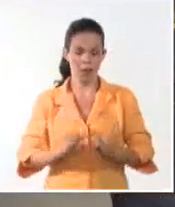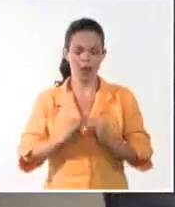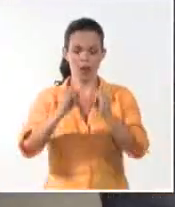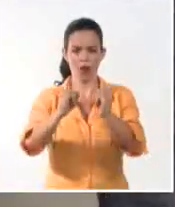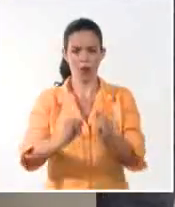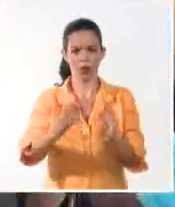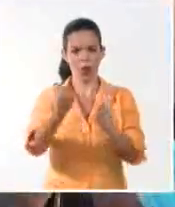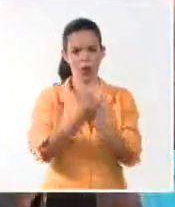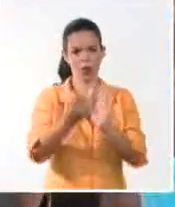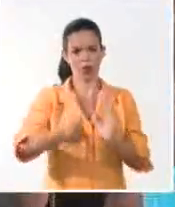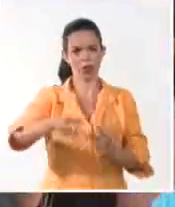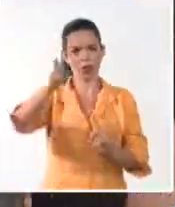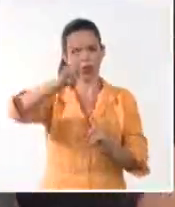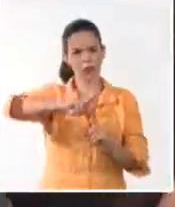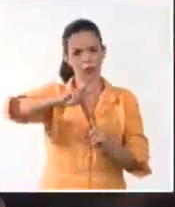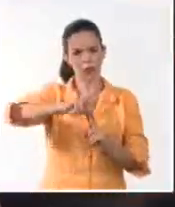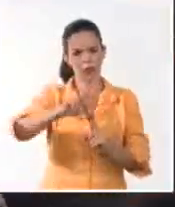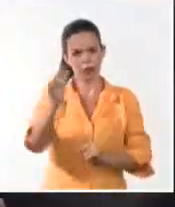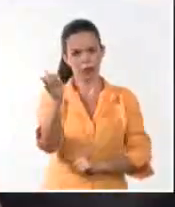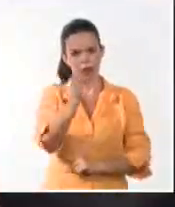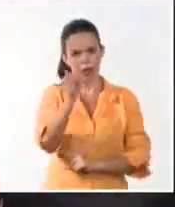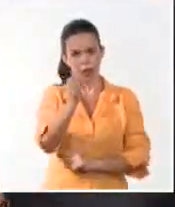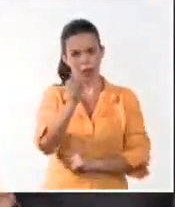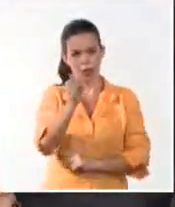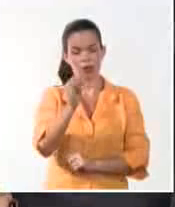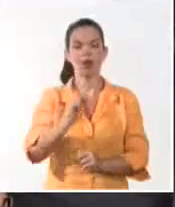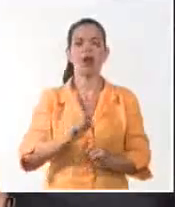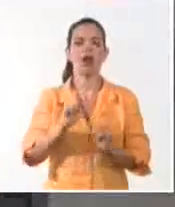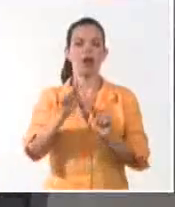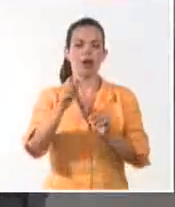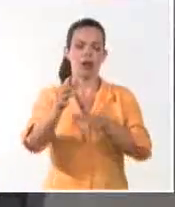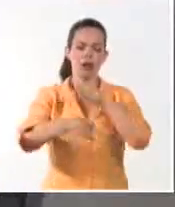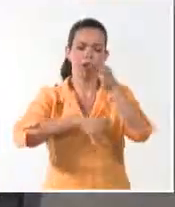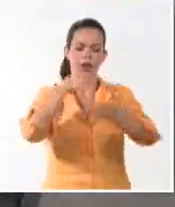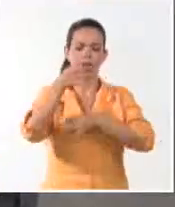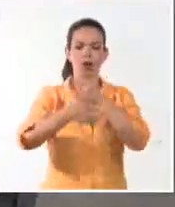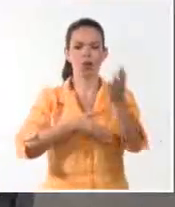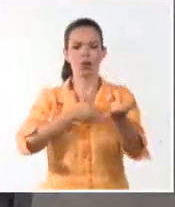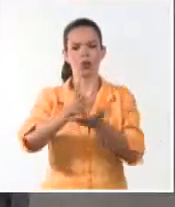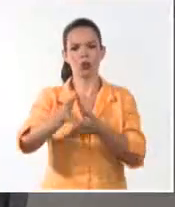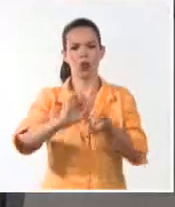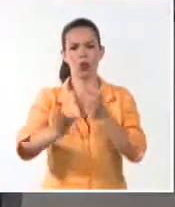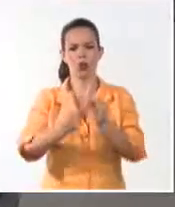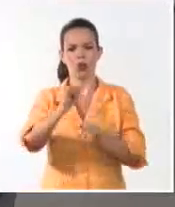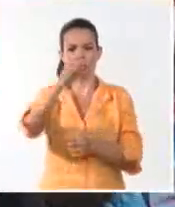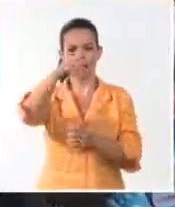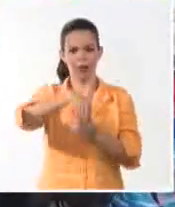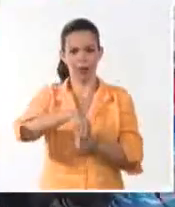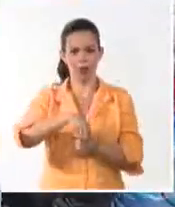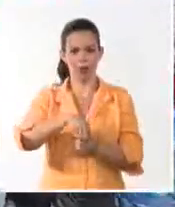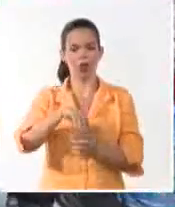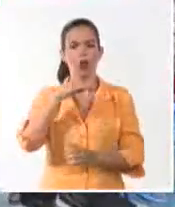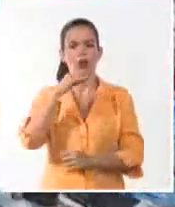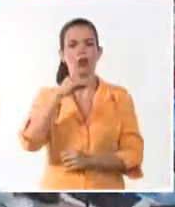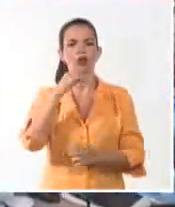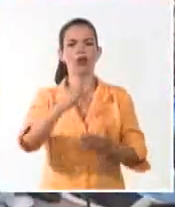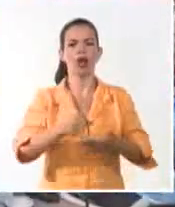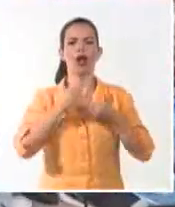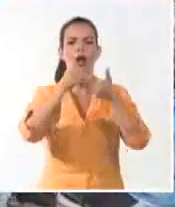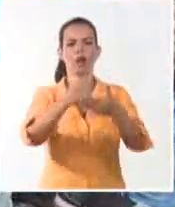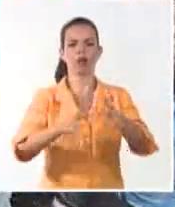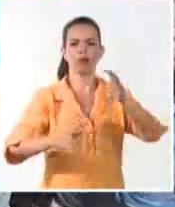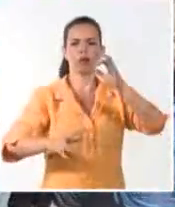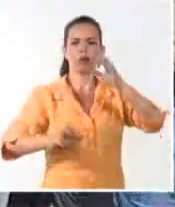peruana también indicó que la policía de ese país mantendrá el control del orden interno con el apoyo de las Fuerzas Armadas ante el aumento de la